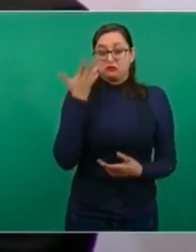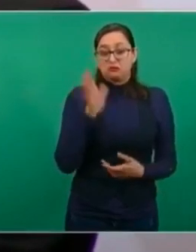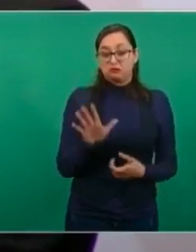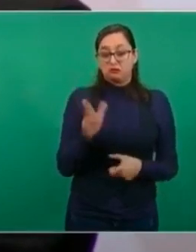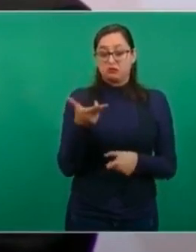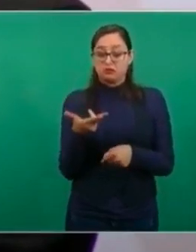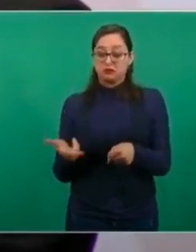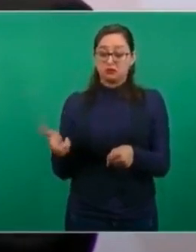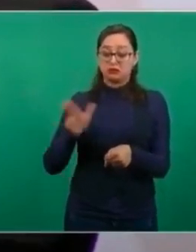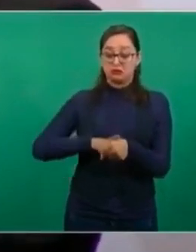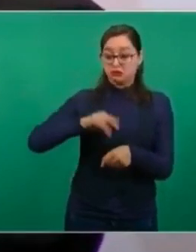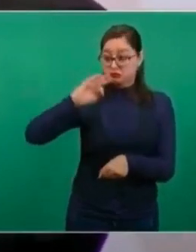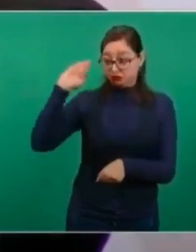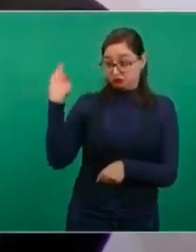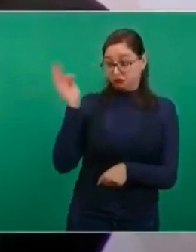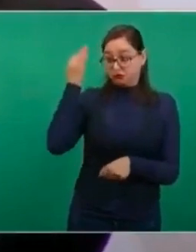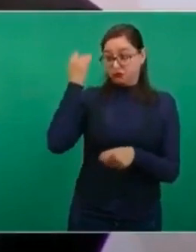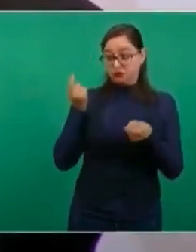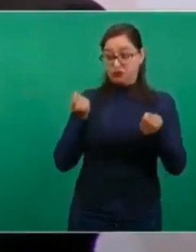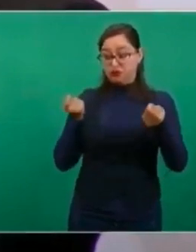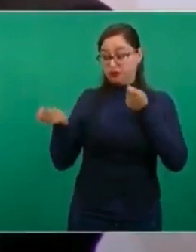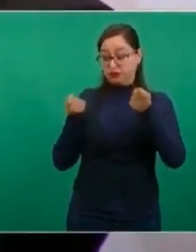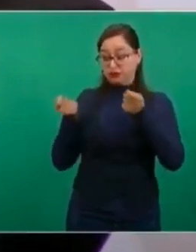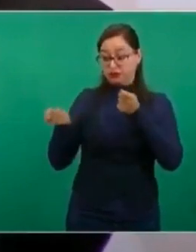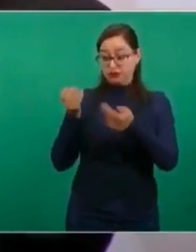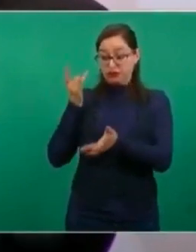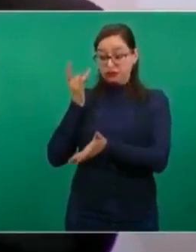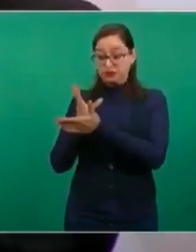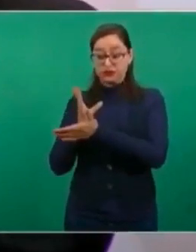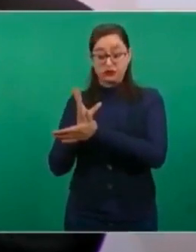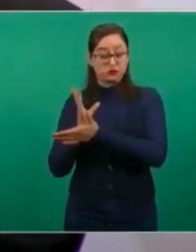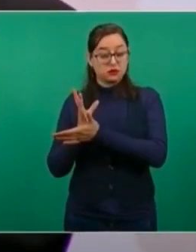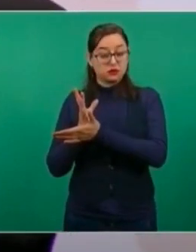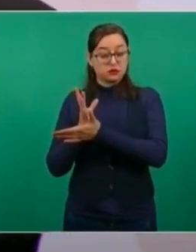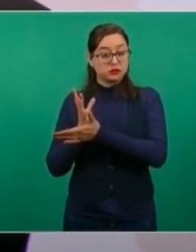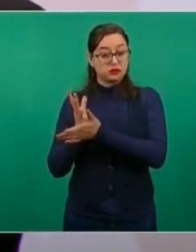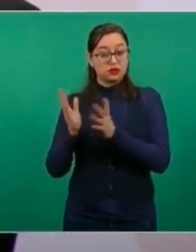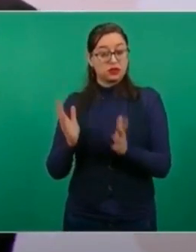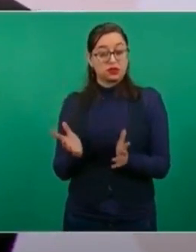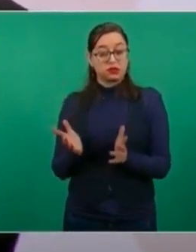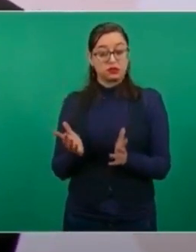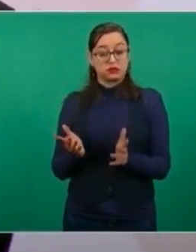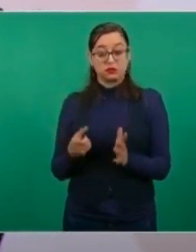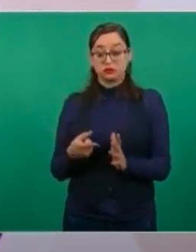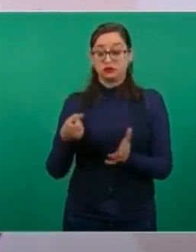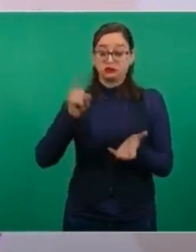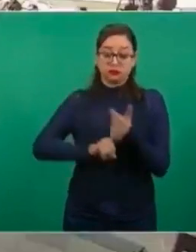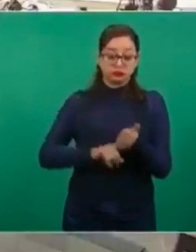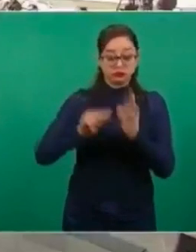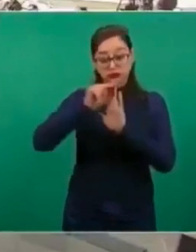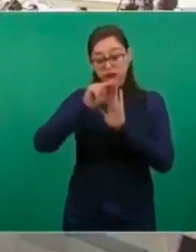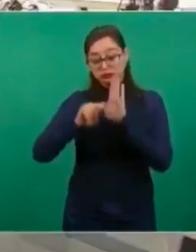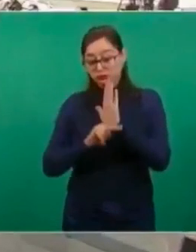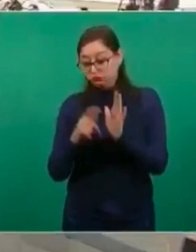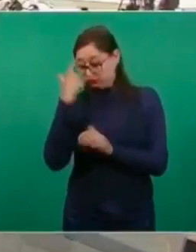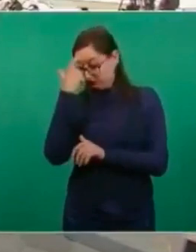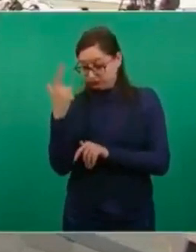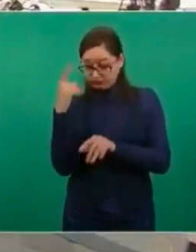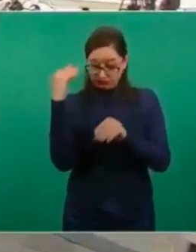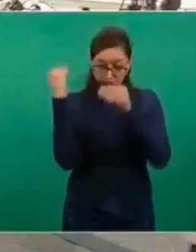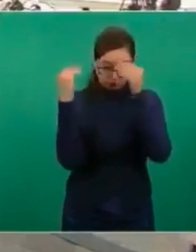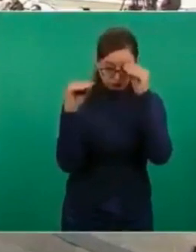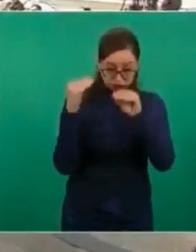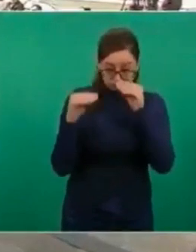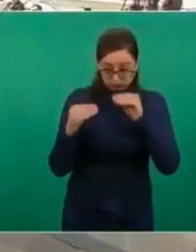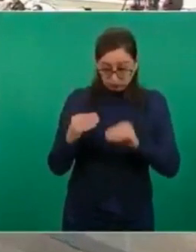y su función era normativa y era la encargada de